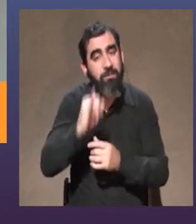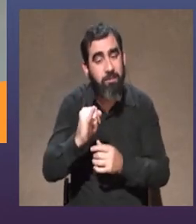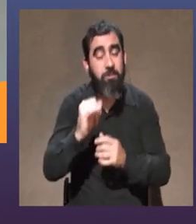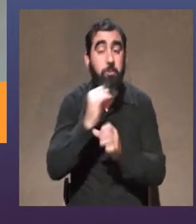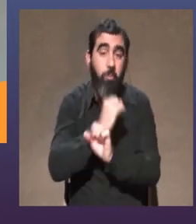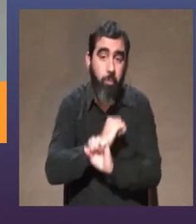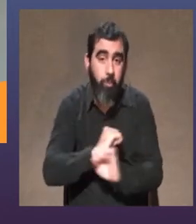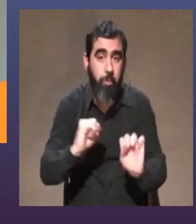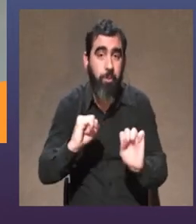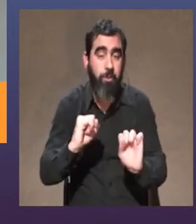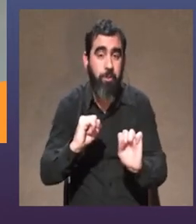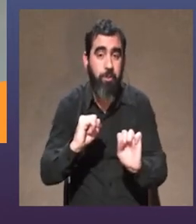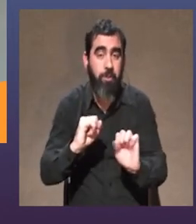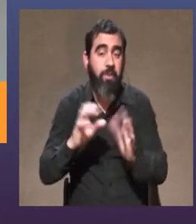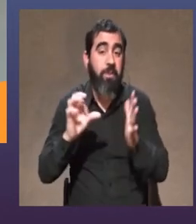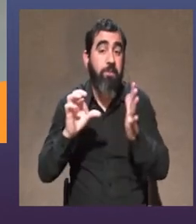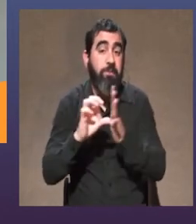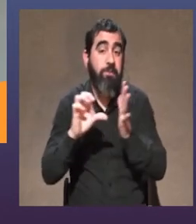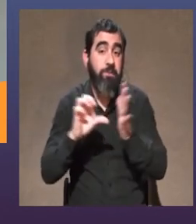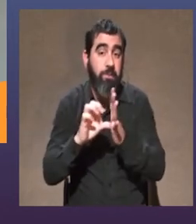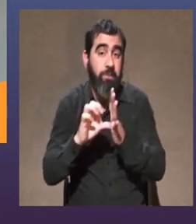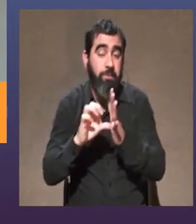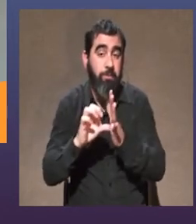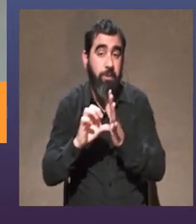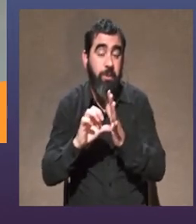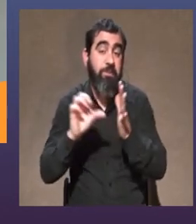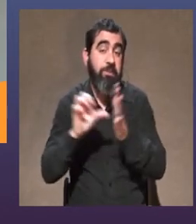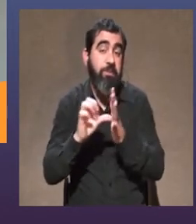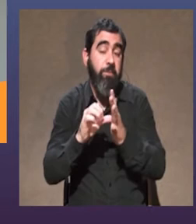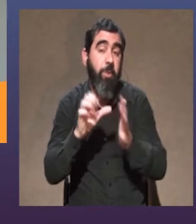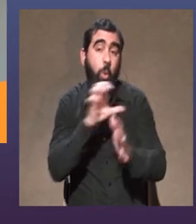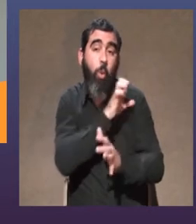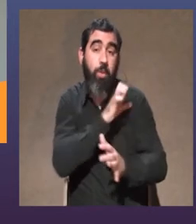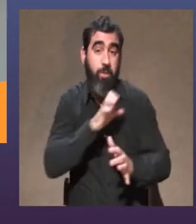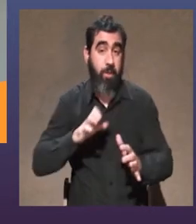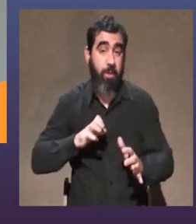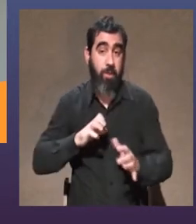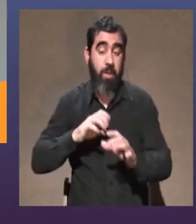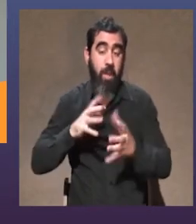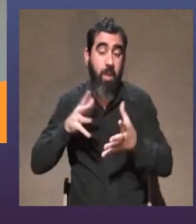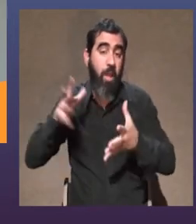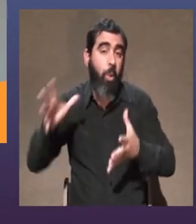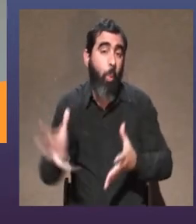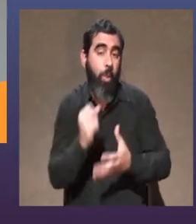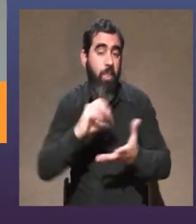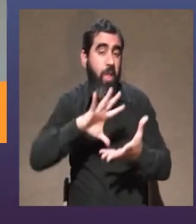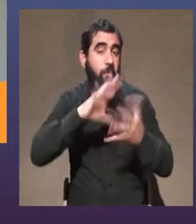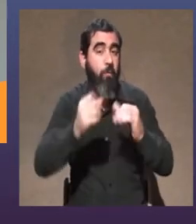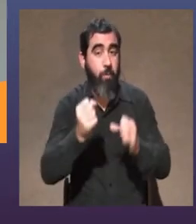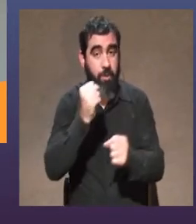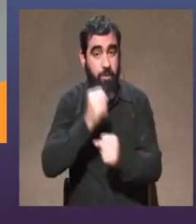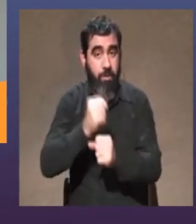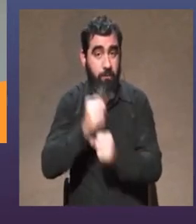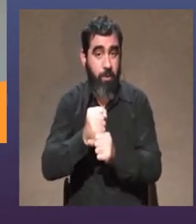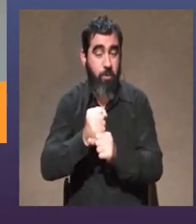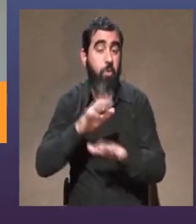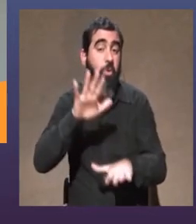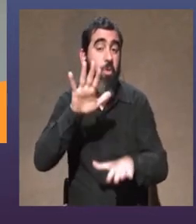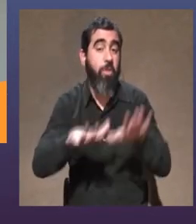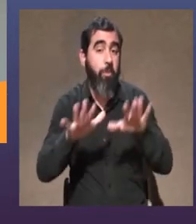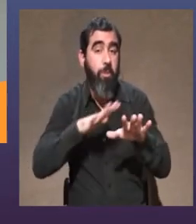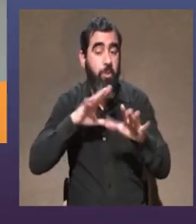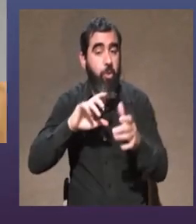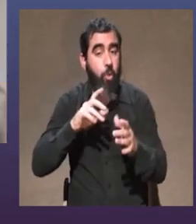lo estatal, me llevó a encontrar una metodología de trabajo en función a ir corriendo detrás de los fondos estatales,